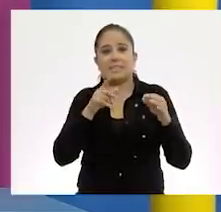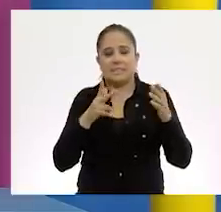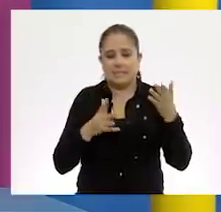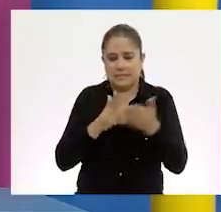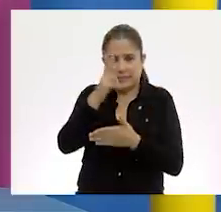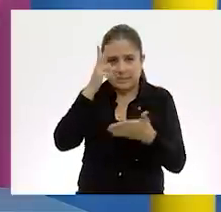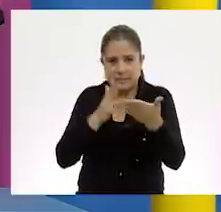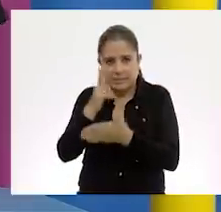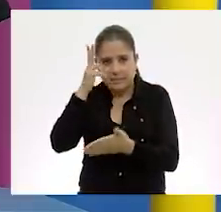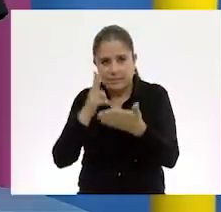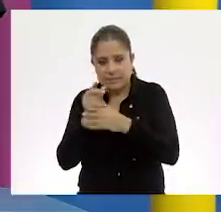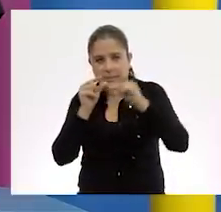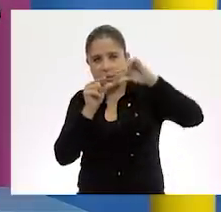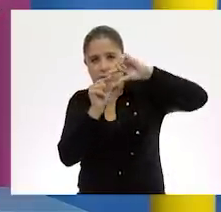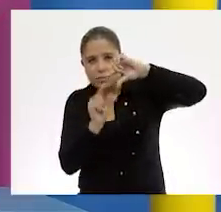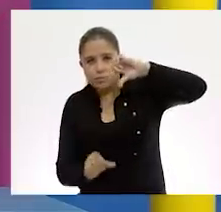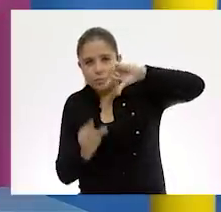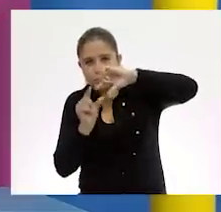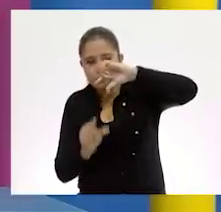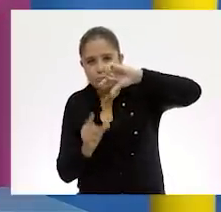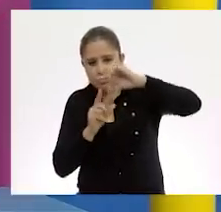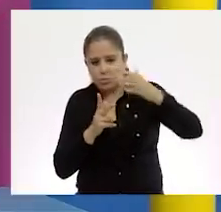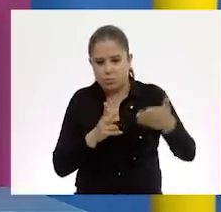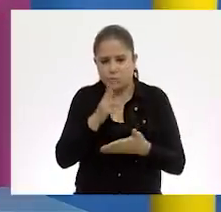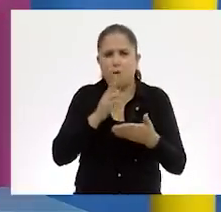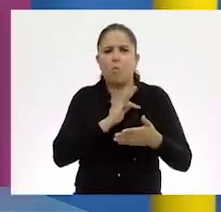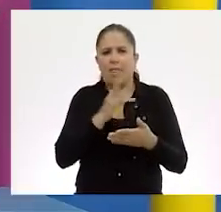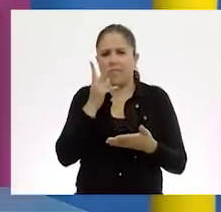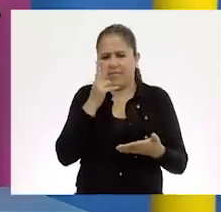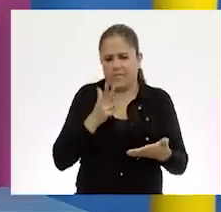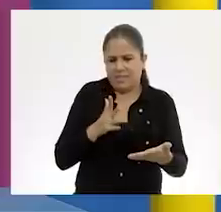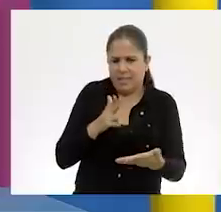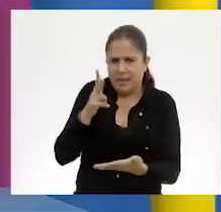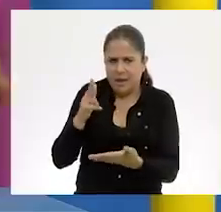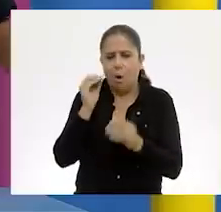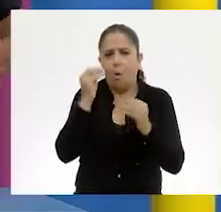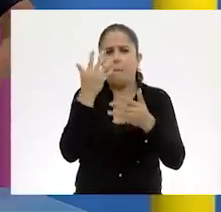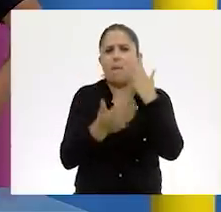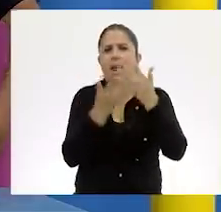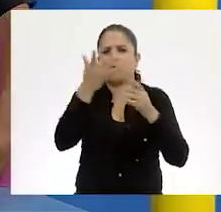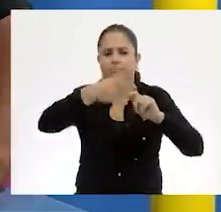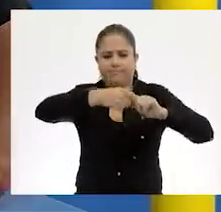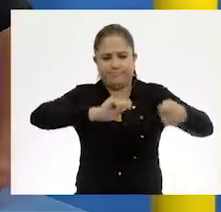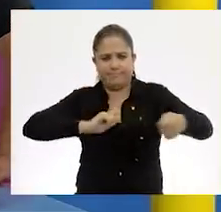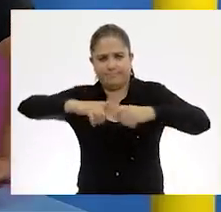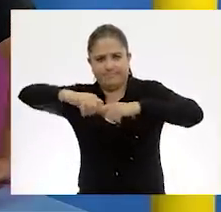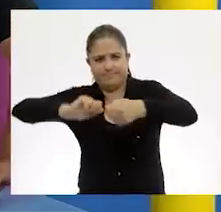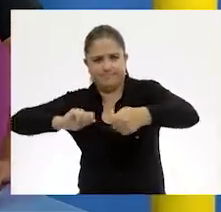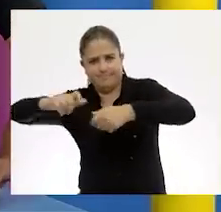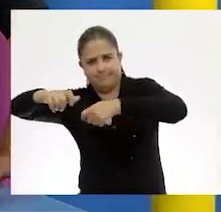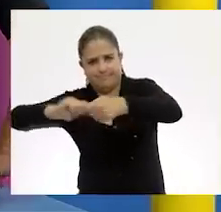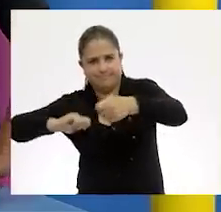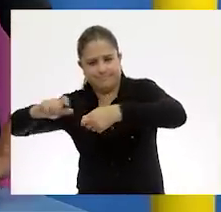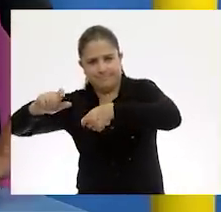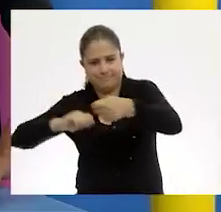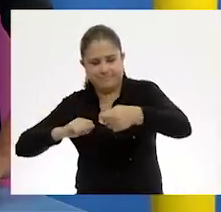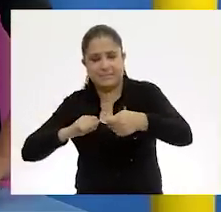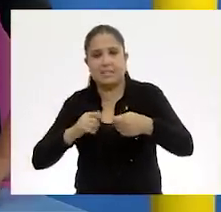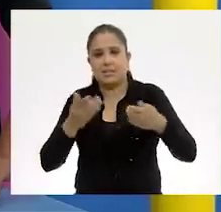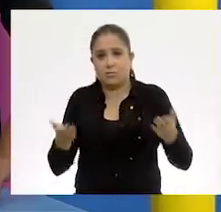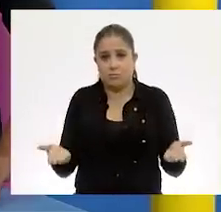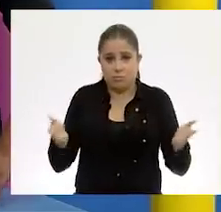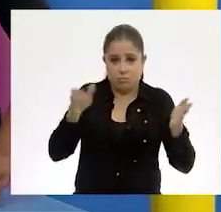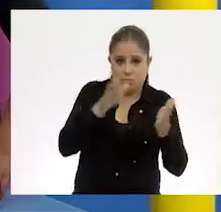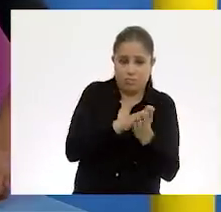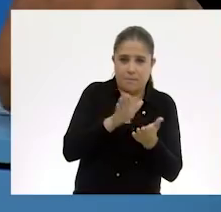cortar tiras, puede ser con la tijera o con las manitas. Y lo que vamos a hacer es que vamos a doblar el papel una vez.